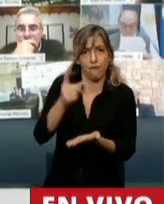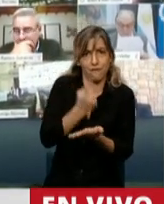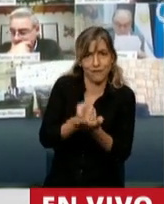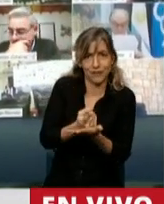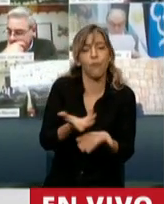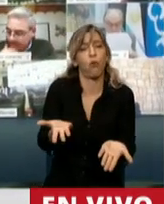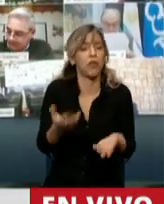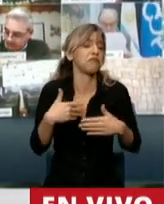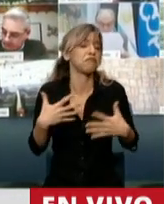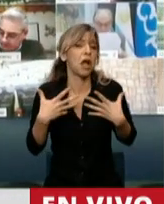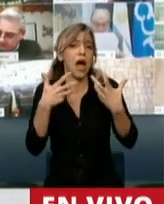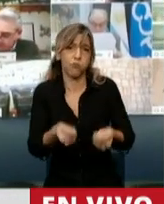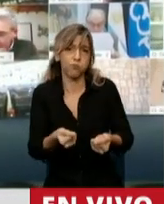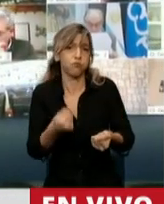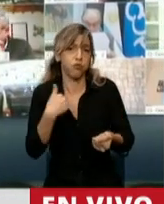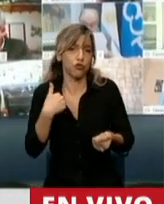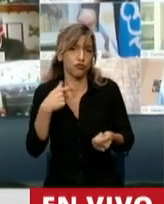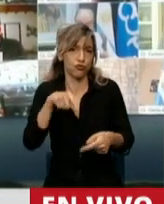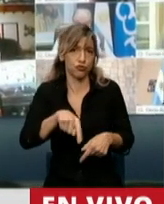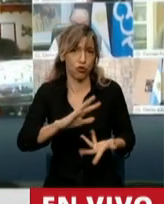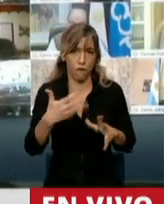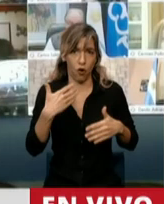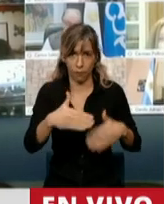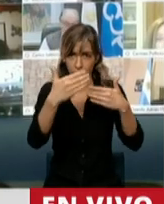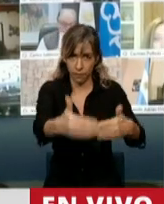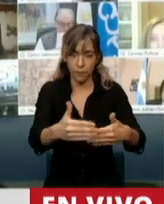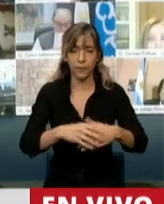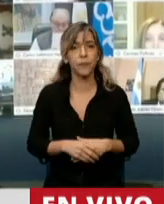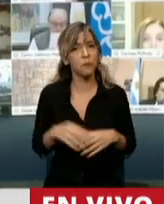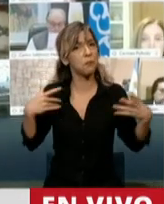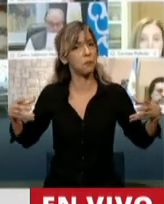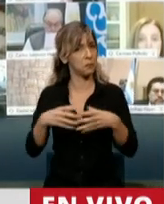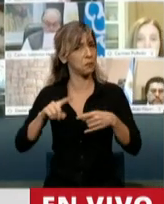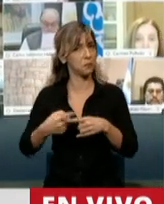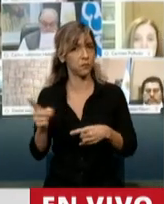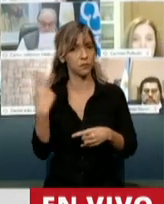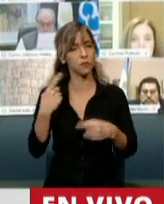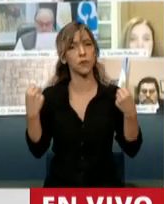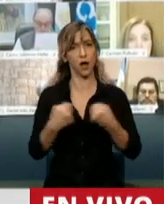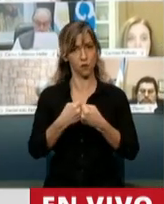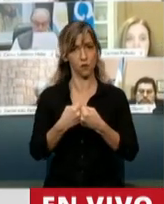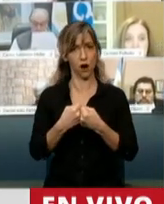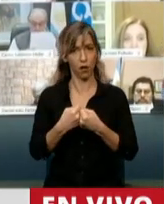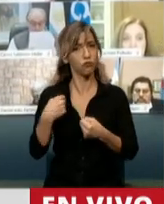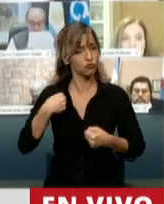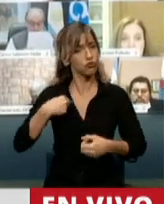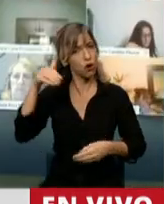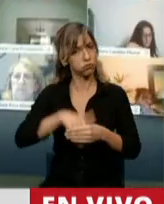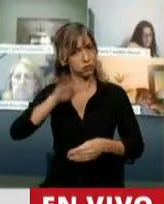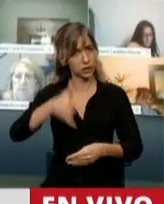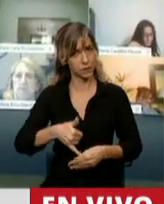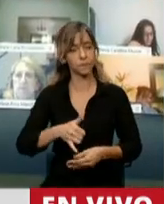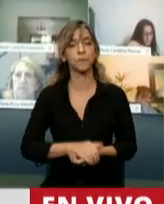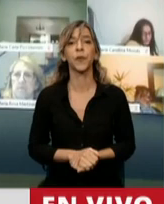Claramente quiero dejar claro, igual que mis compañeros de bloque y de bancada, mi total apoyo a la moratoria para que nadie se confunda. Pero muy